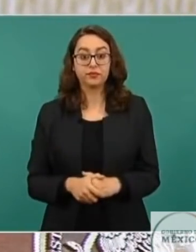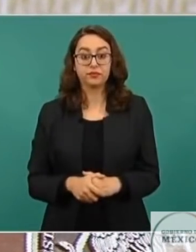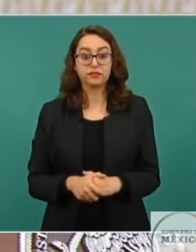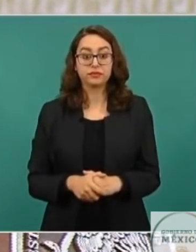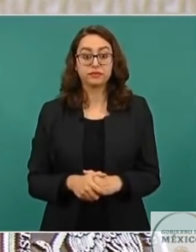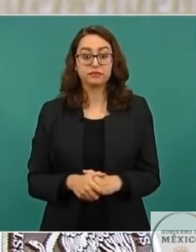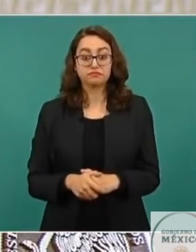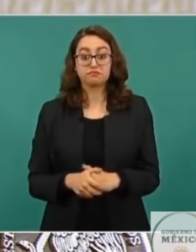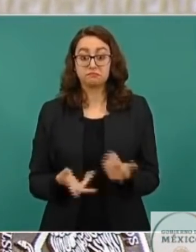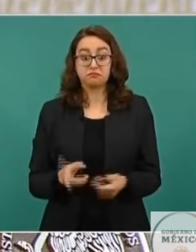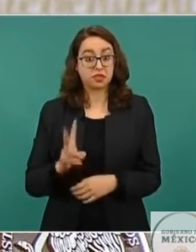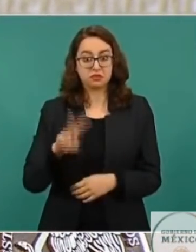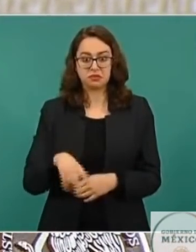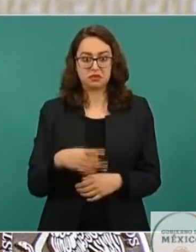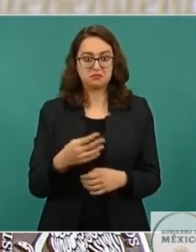Incompatibles, pues.